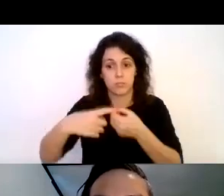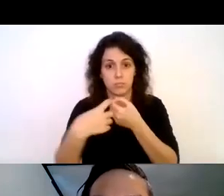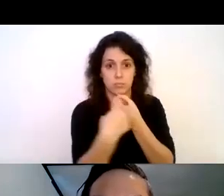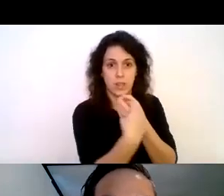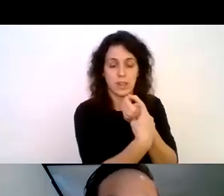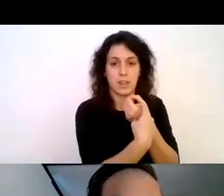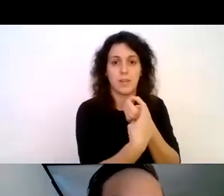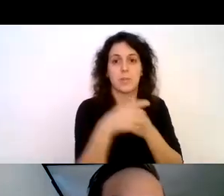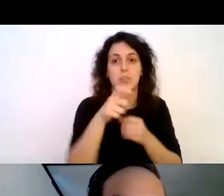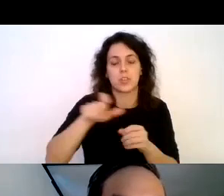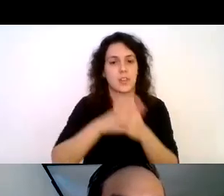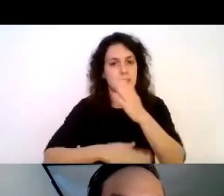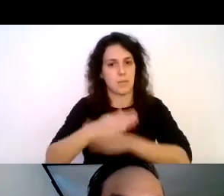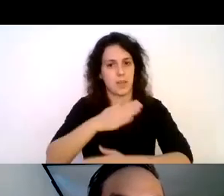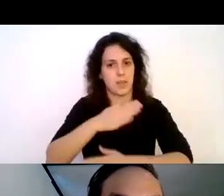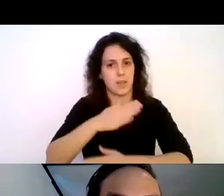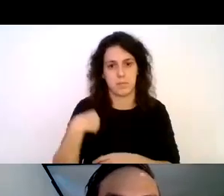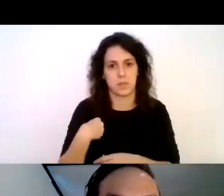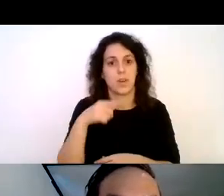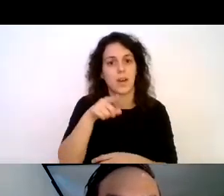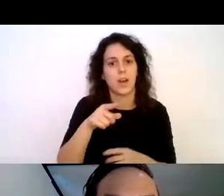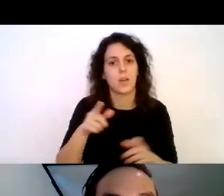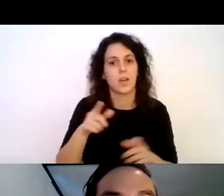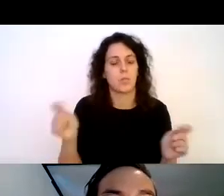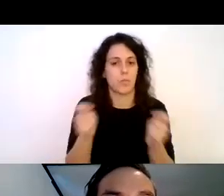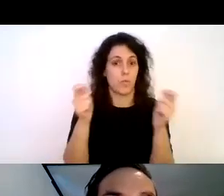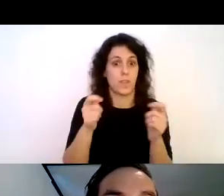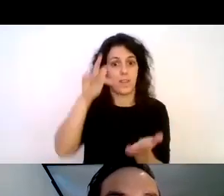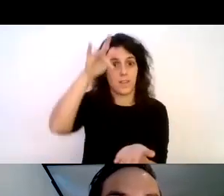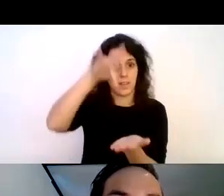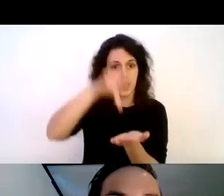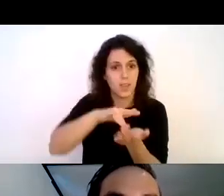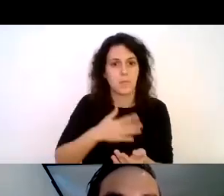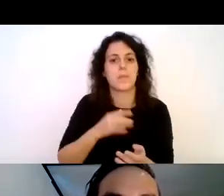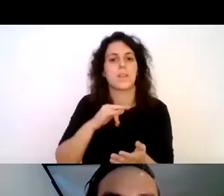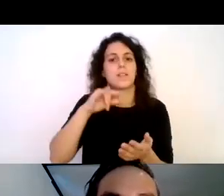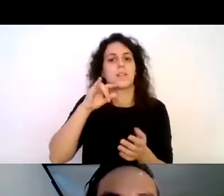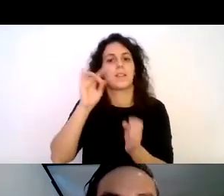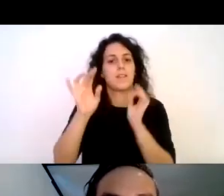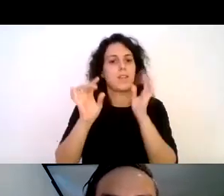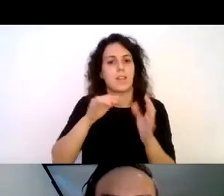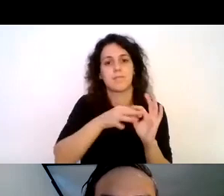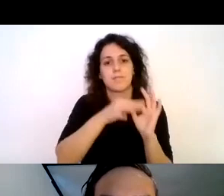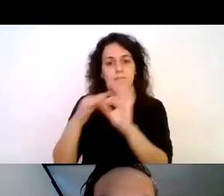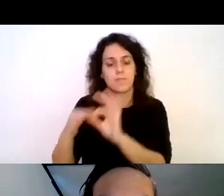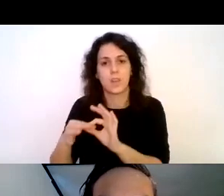y aquí se muestra la publicidad de aquel día donde mi actividad llevaba el nombre de Tour Inclusivo.